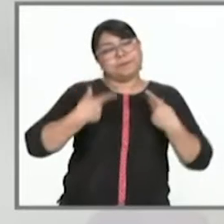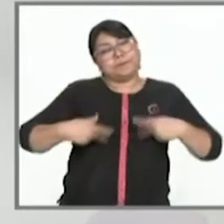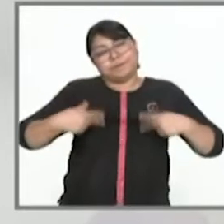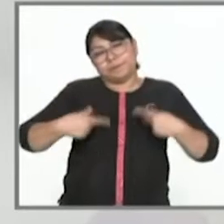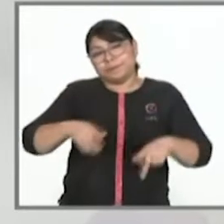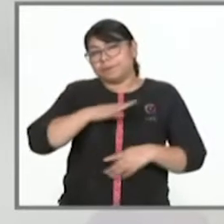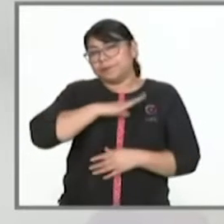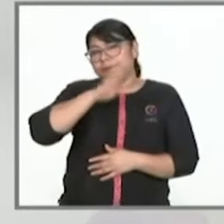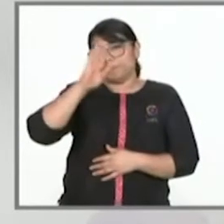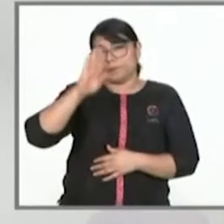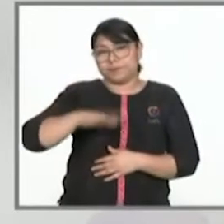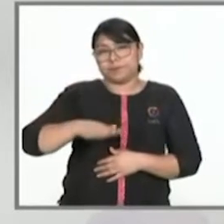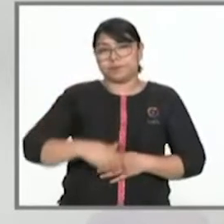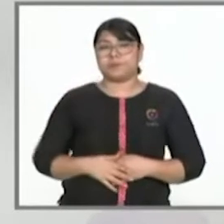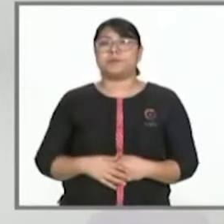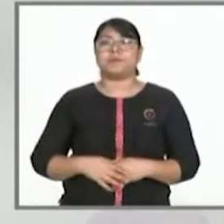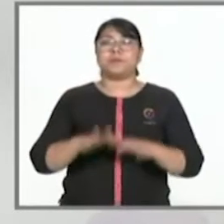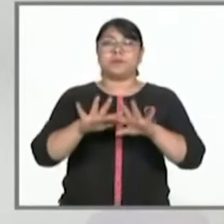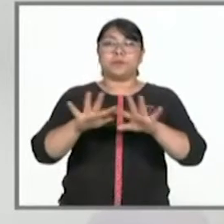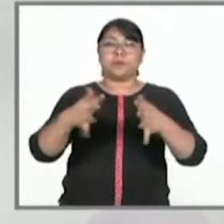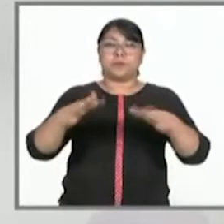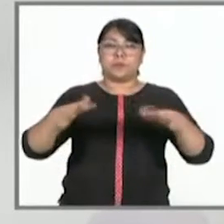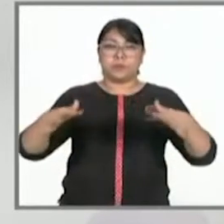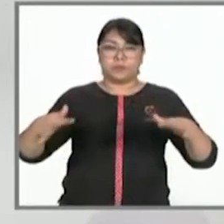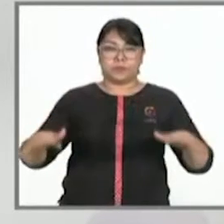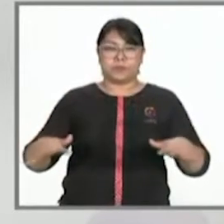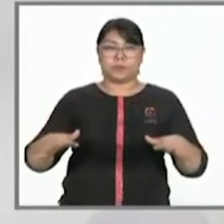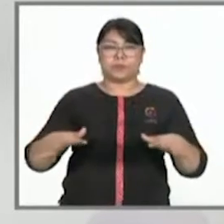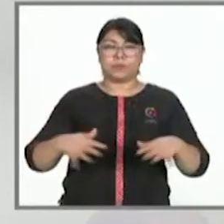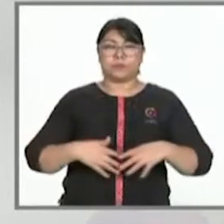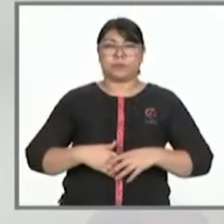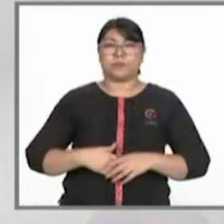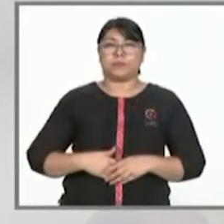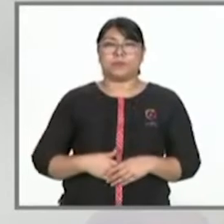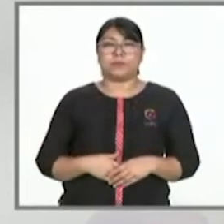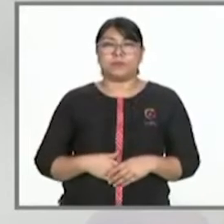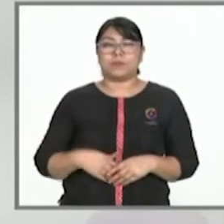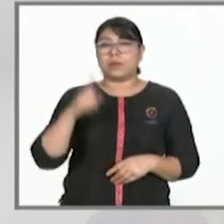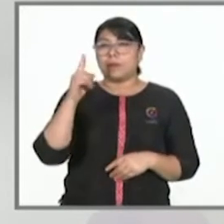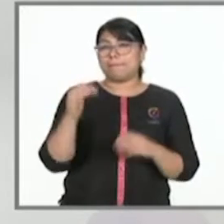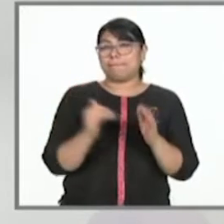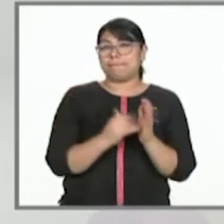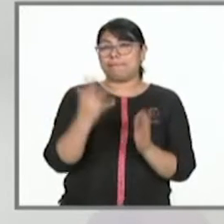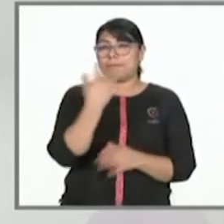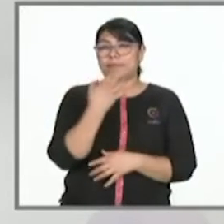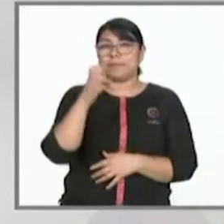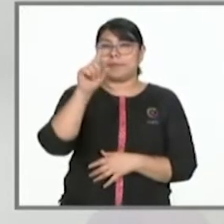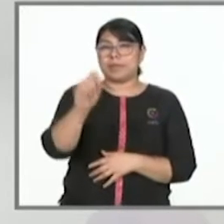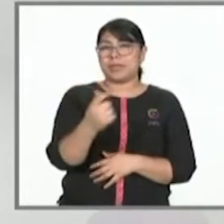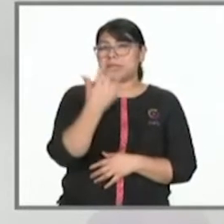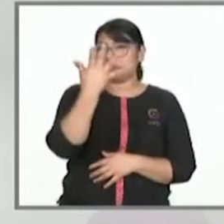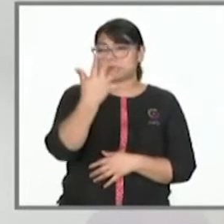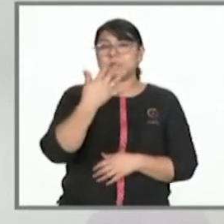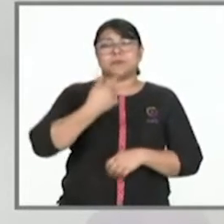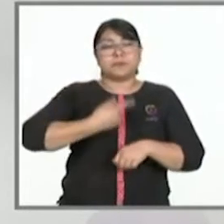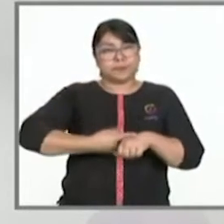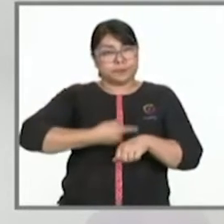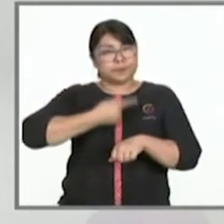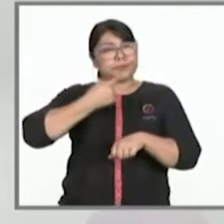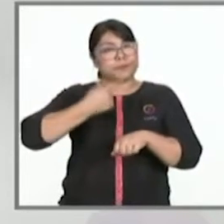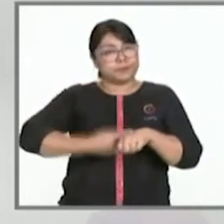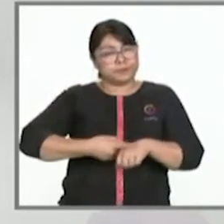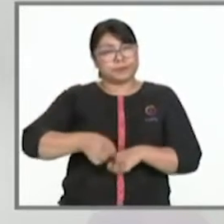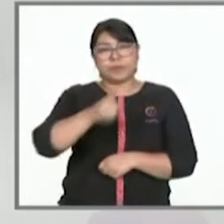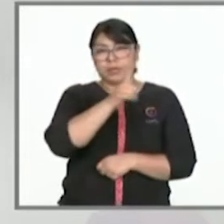acumulan a las defunciones. En jurisdicción sanitaria número 4, Costa, 1.525 son casos confirmados